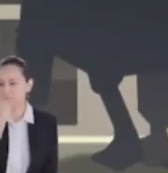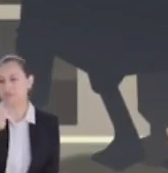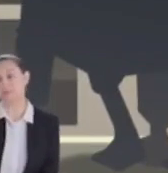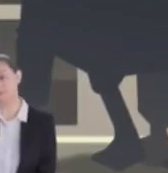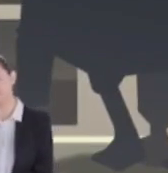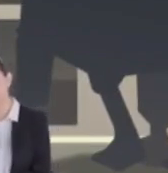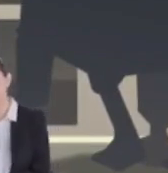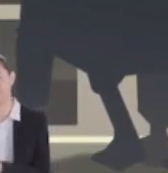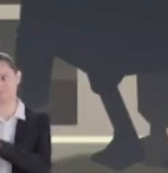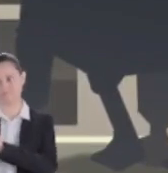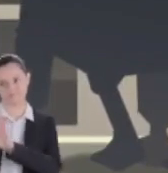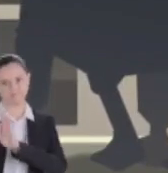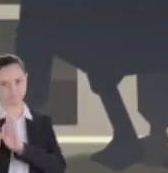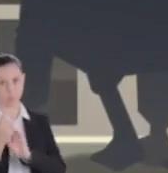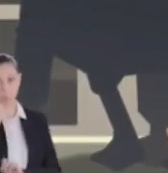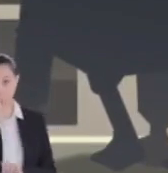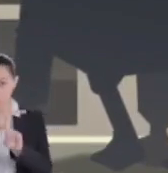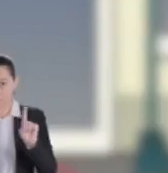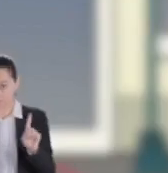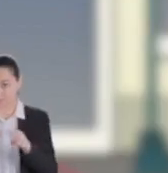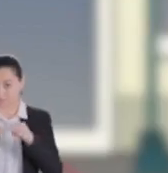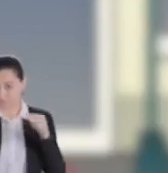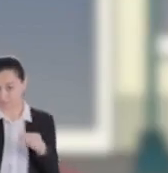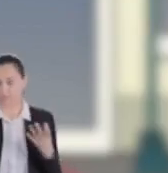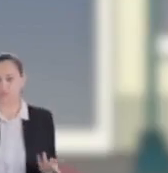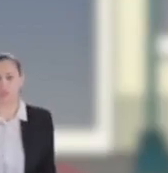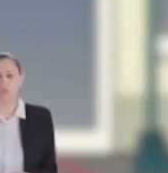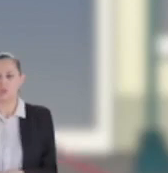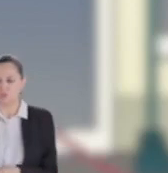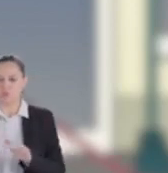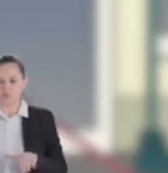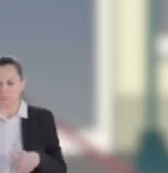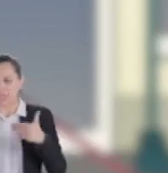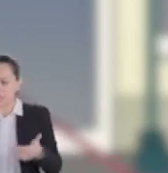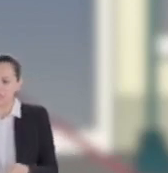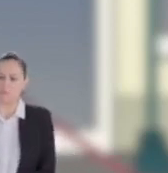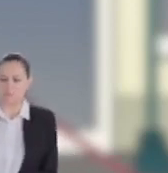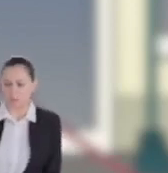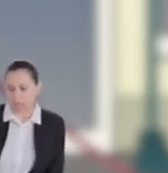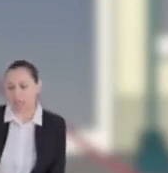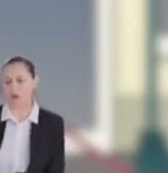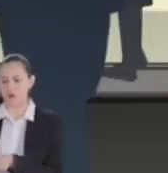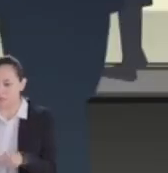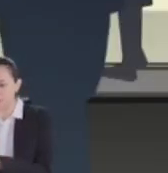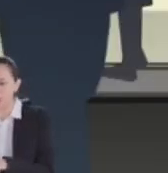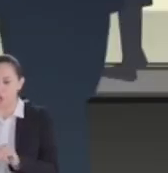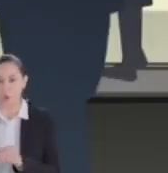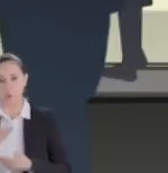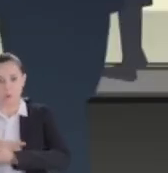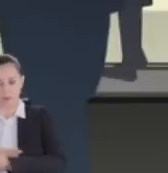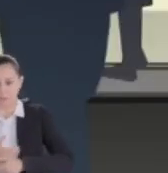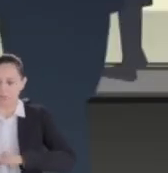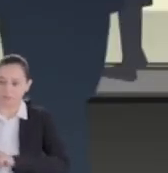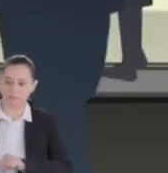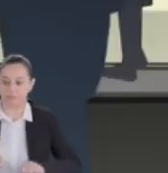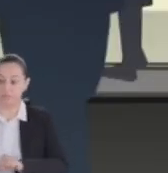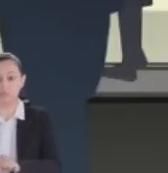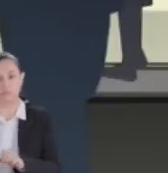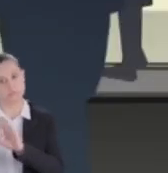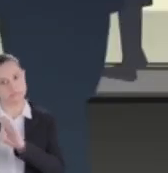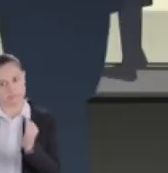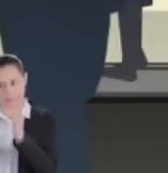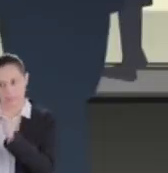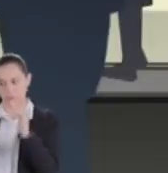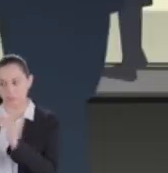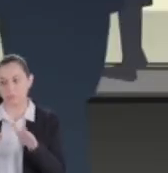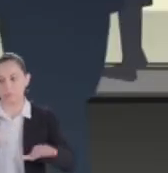medicinas siempre a metro y medio de los demás. Al dar una vuelta con tu bebé o tu mascota hazlo solo alrededor de tu cuadra con